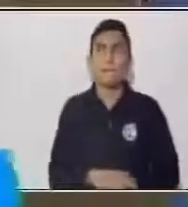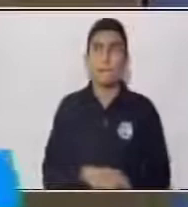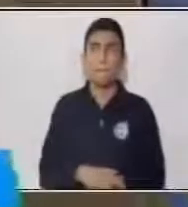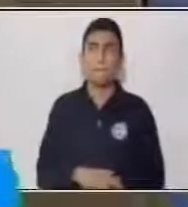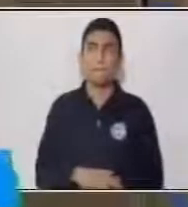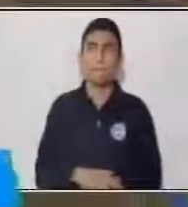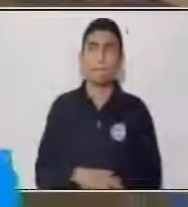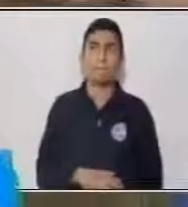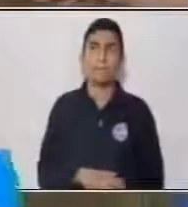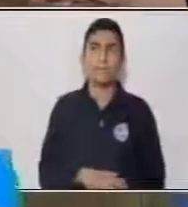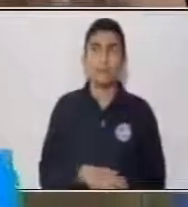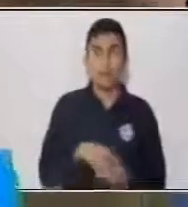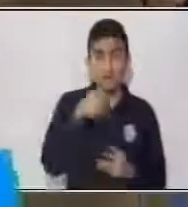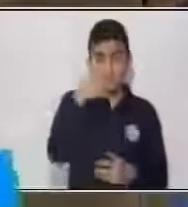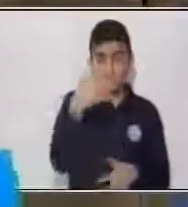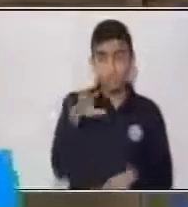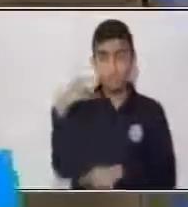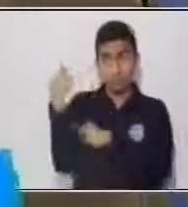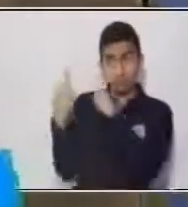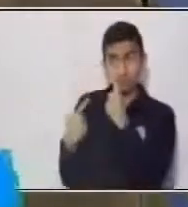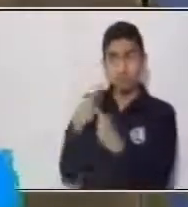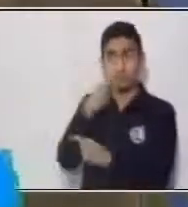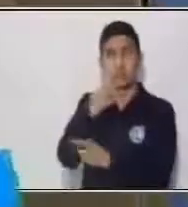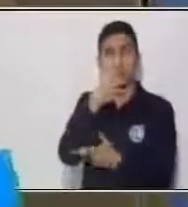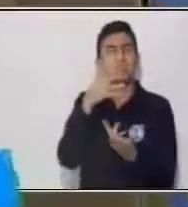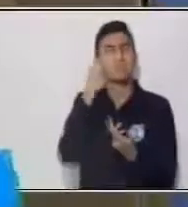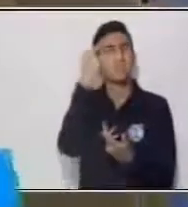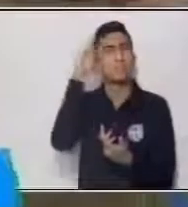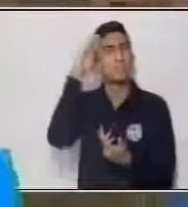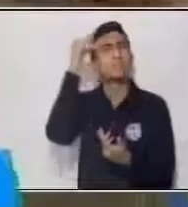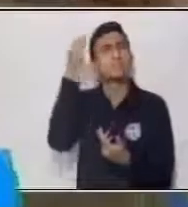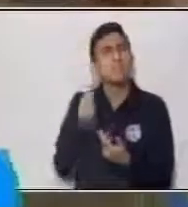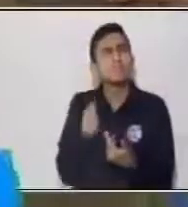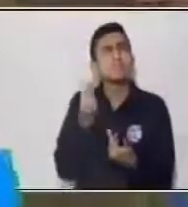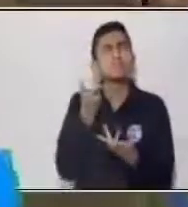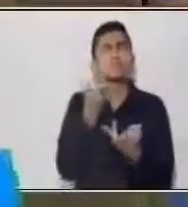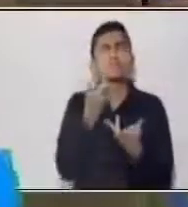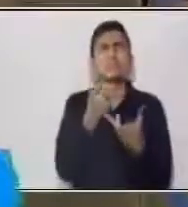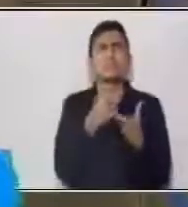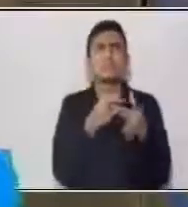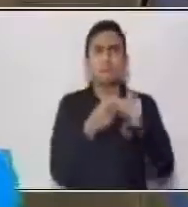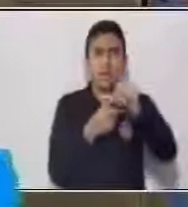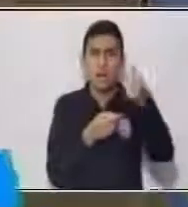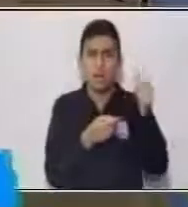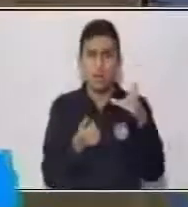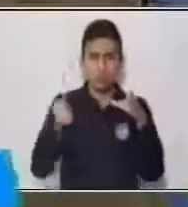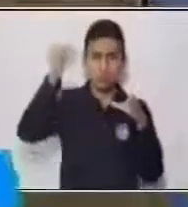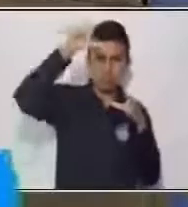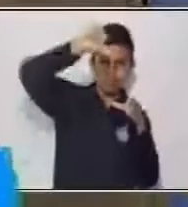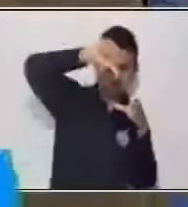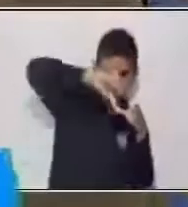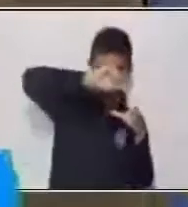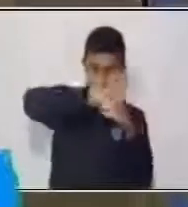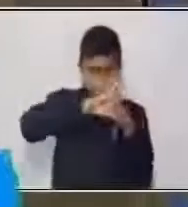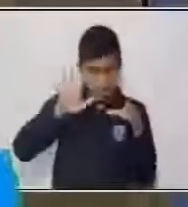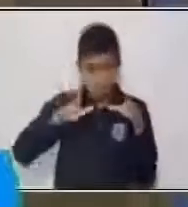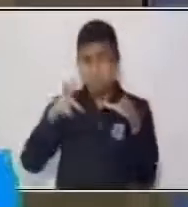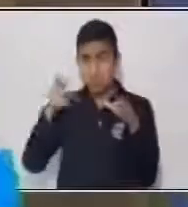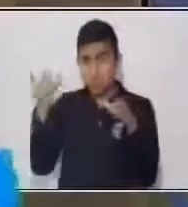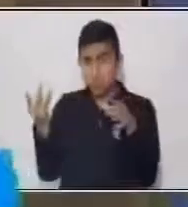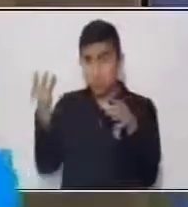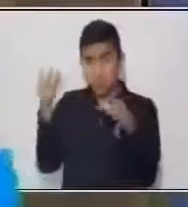en el agua. Haces tu pregunta, ¿por qué flota el huevo en el agua? Haces tu hipótesis, la sal hace que el huevo flote